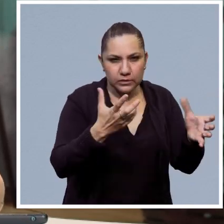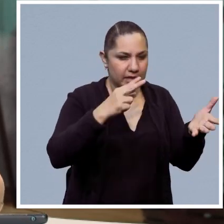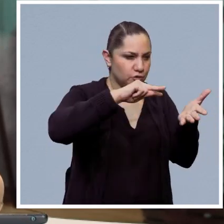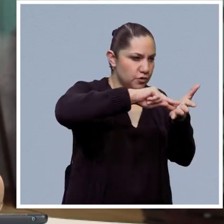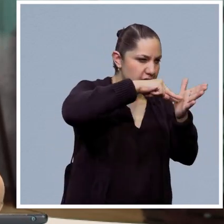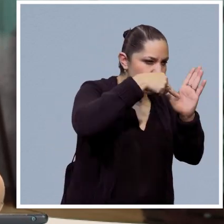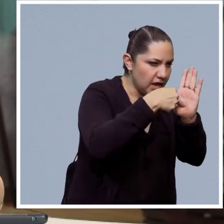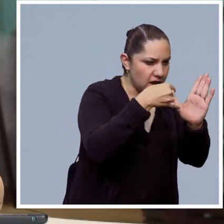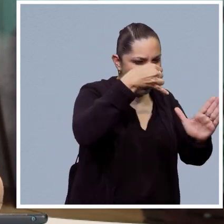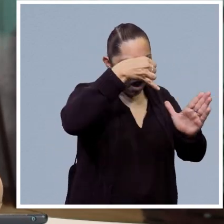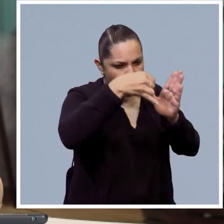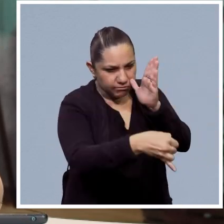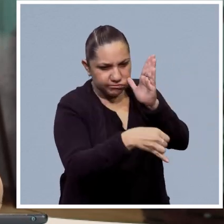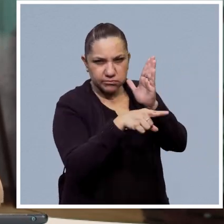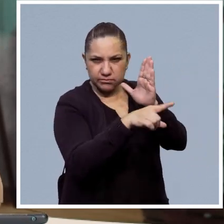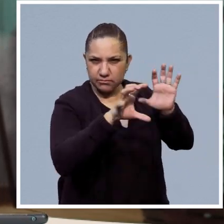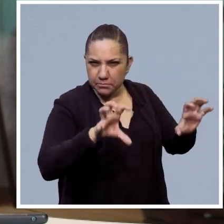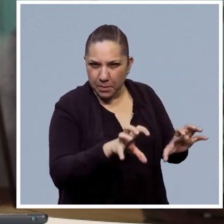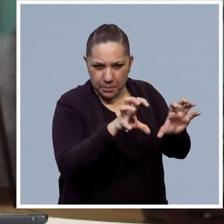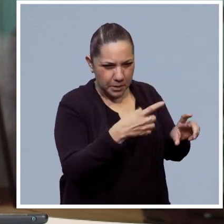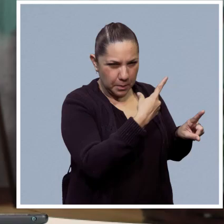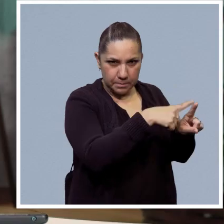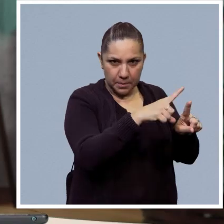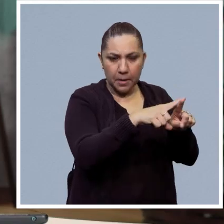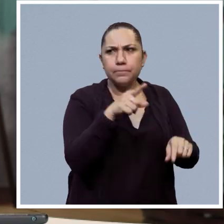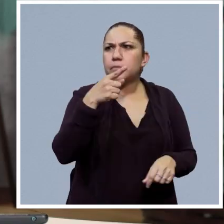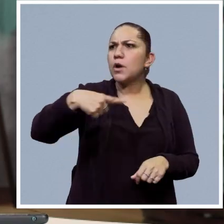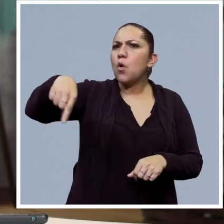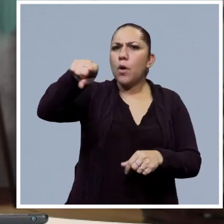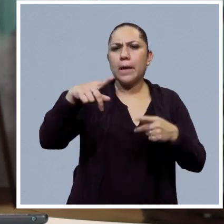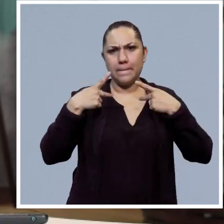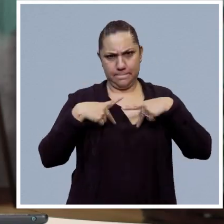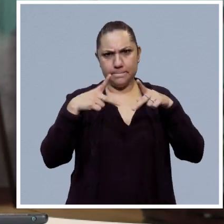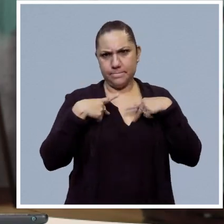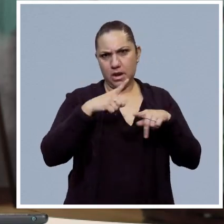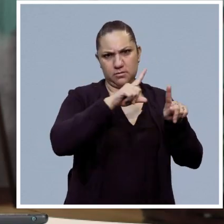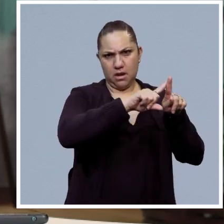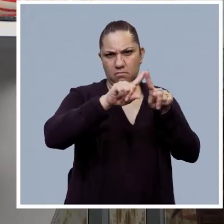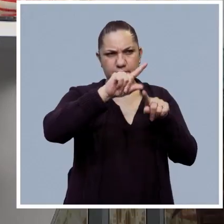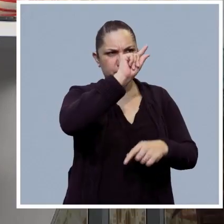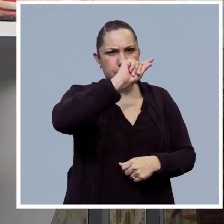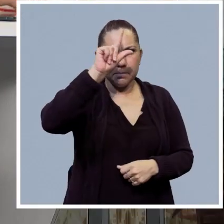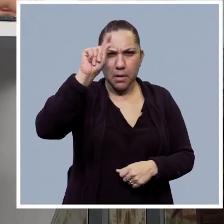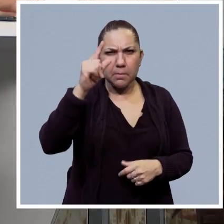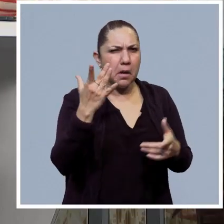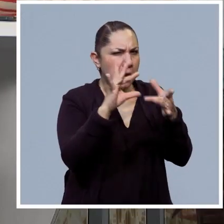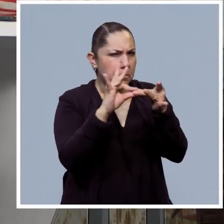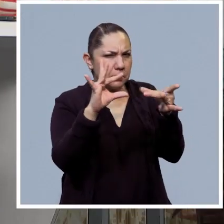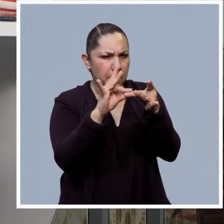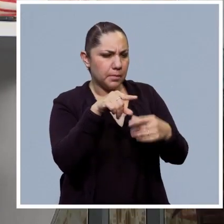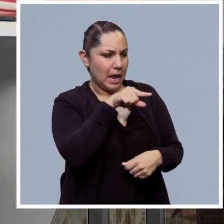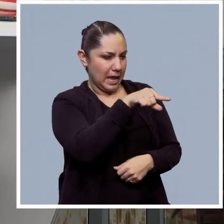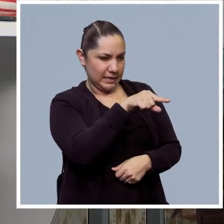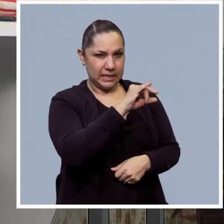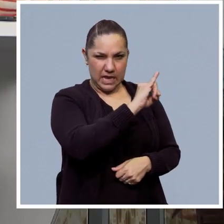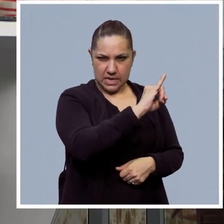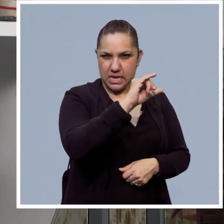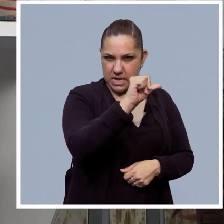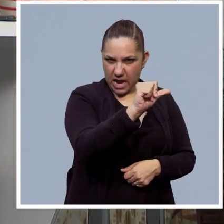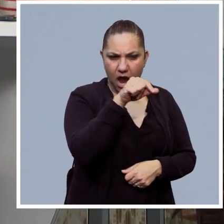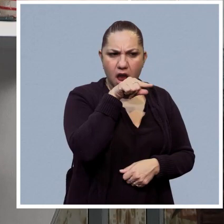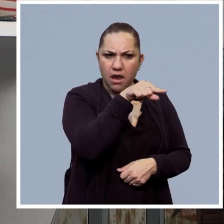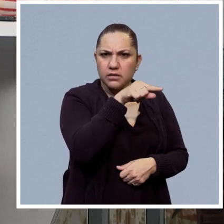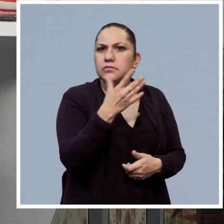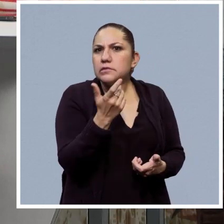computación, en la ingeniería, en la informática, pero curiosamente los expertos señalan que lo que más les gusta a las personas de la inteligencia artificial,